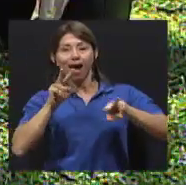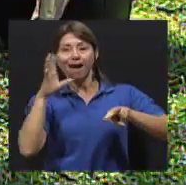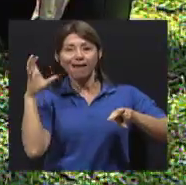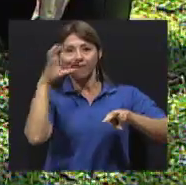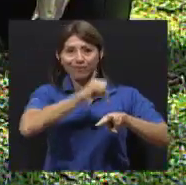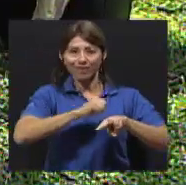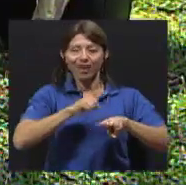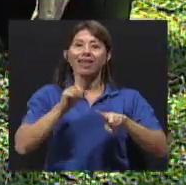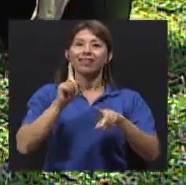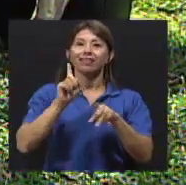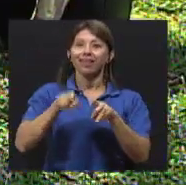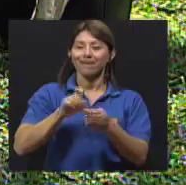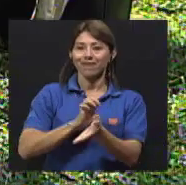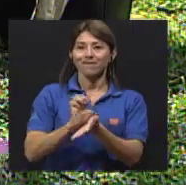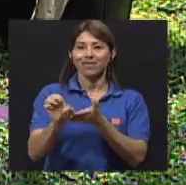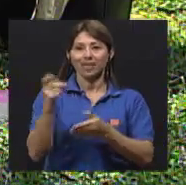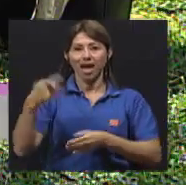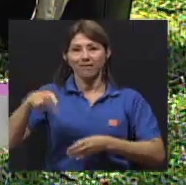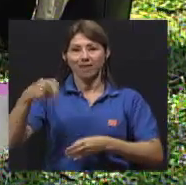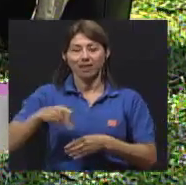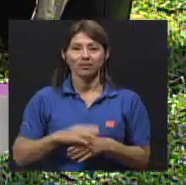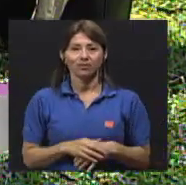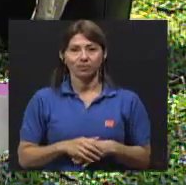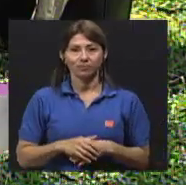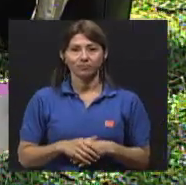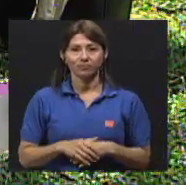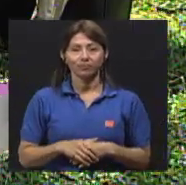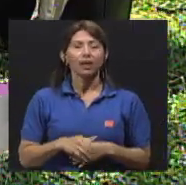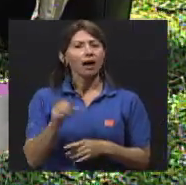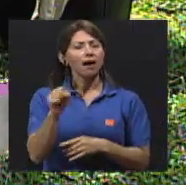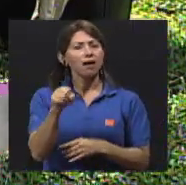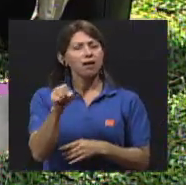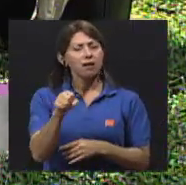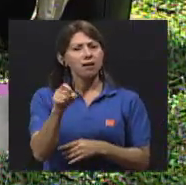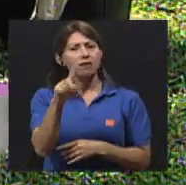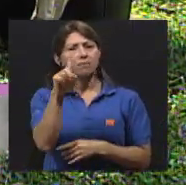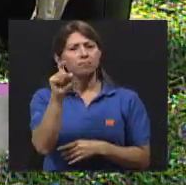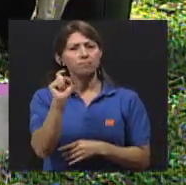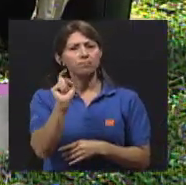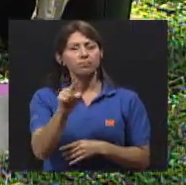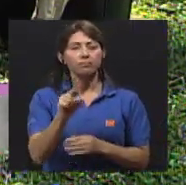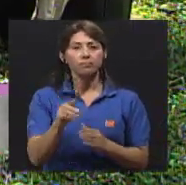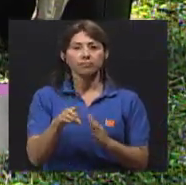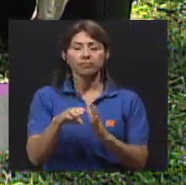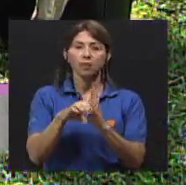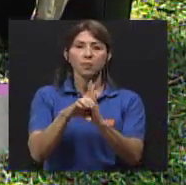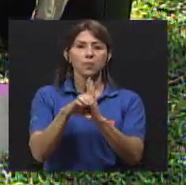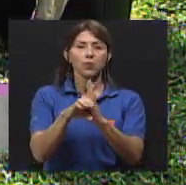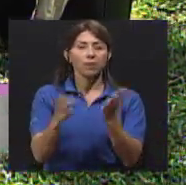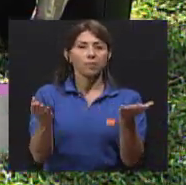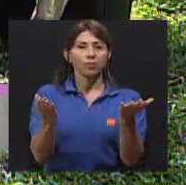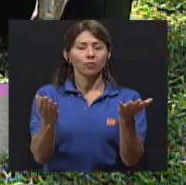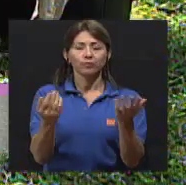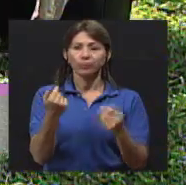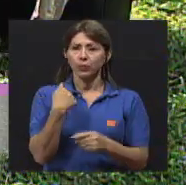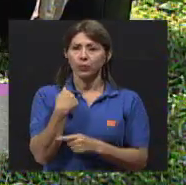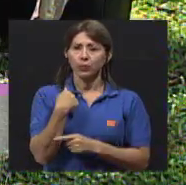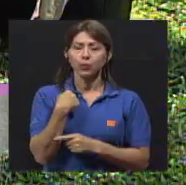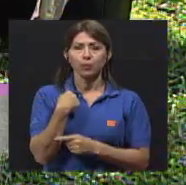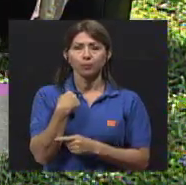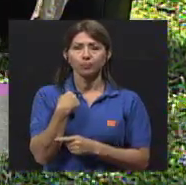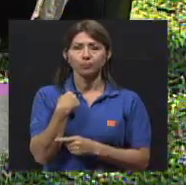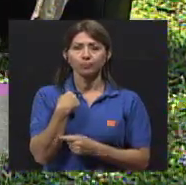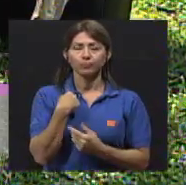esa precisamente era la siguiente pregunta que me surge. Si es que, bueno, normalmente lo que uno